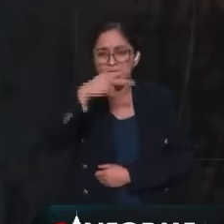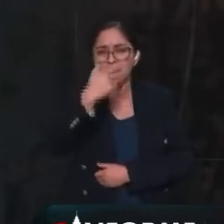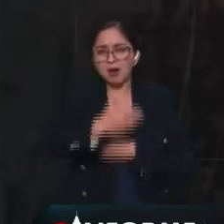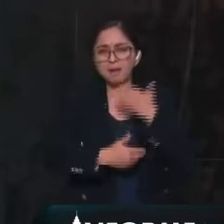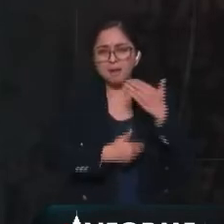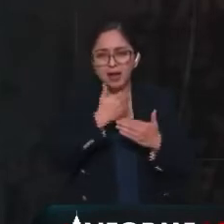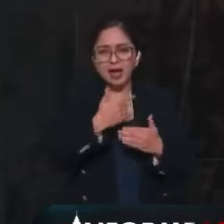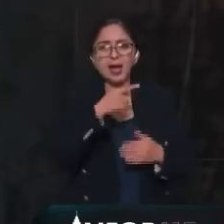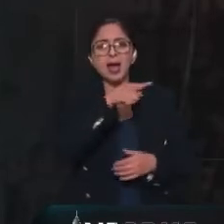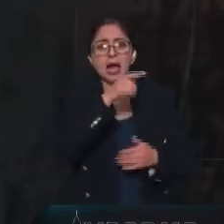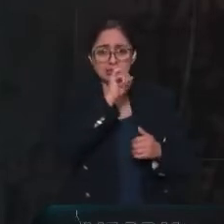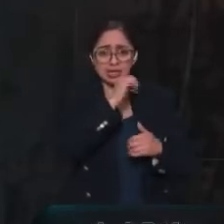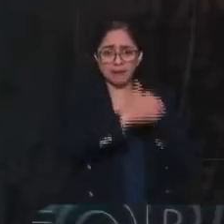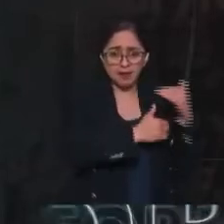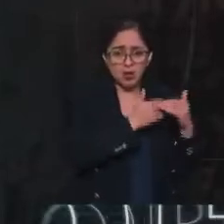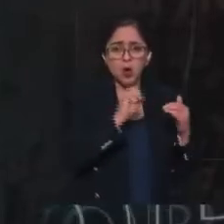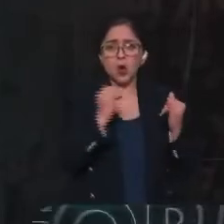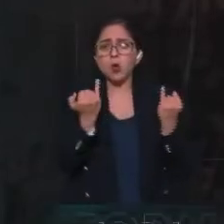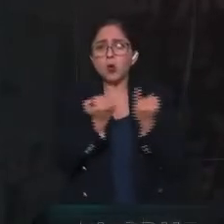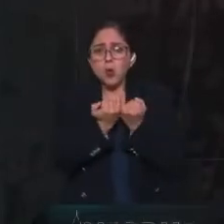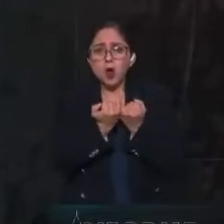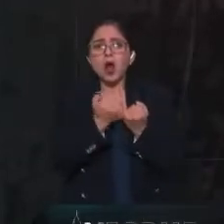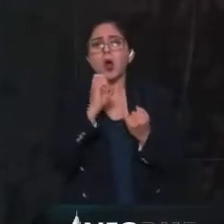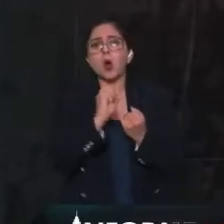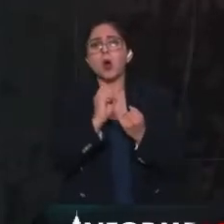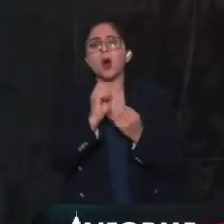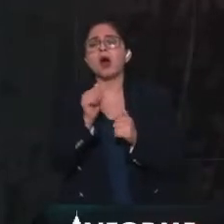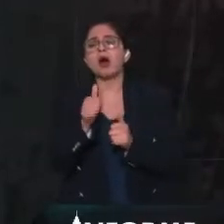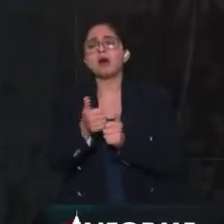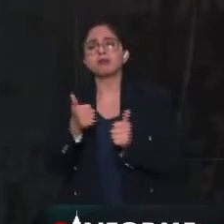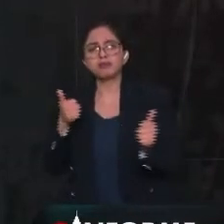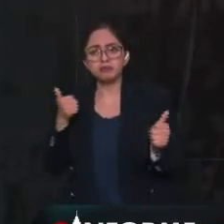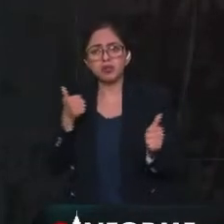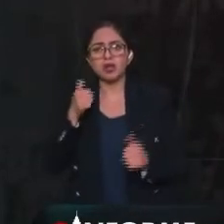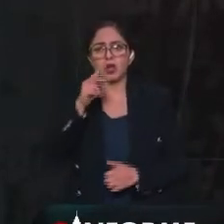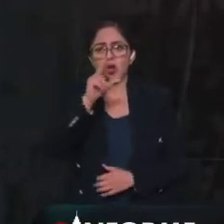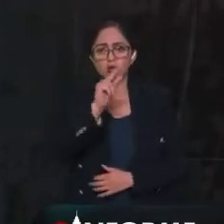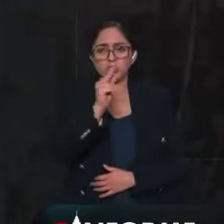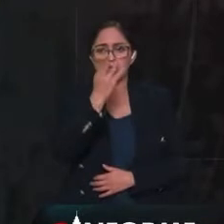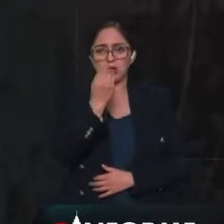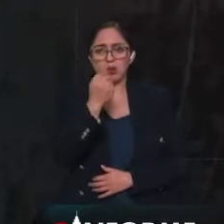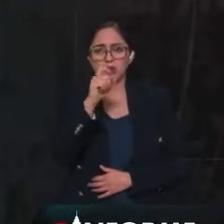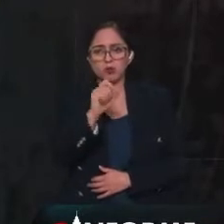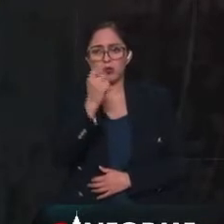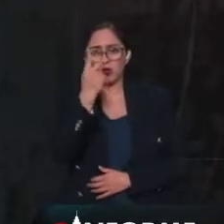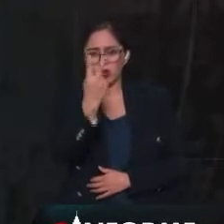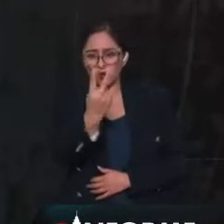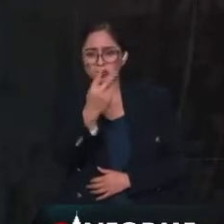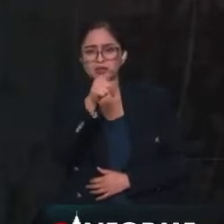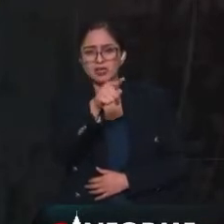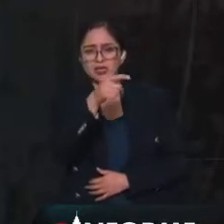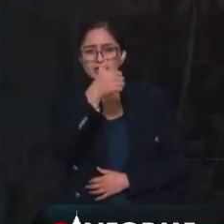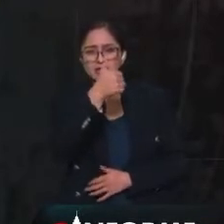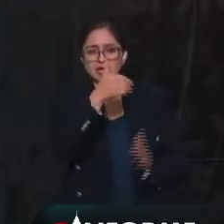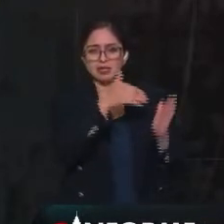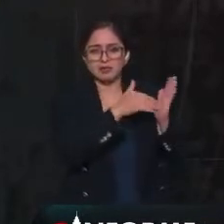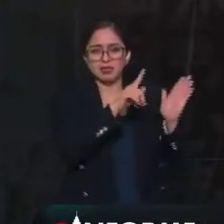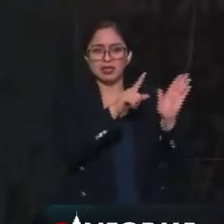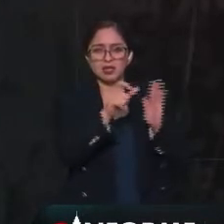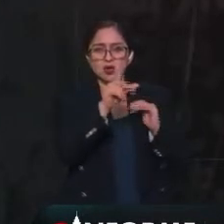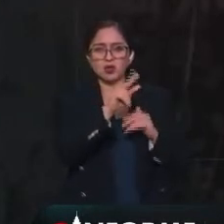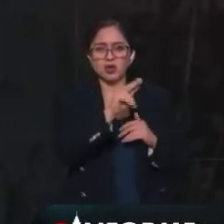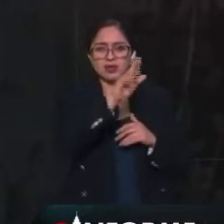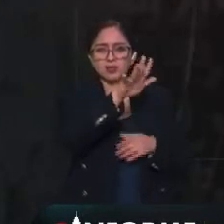igual. Ha retrocedido, bueno, 89.2% ha retrocedido. Pero déjeme decirle, esa captura va a 6.785